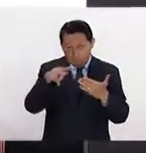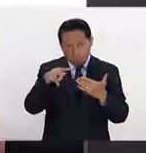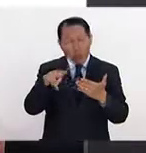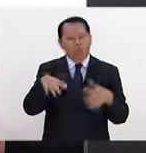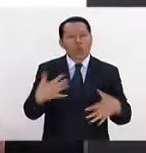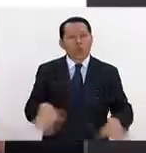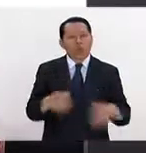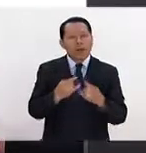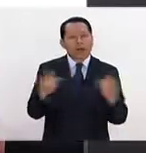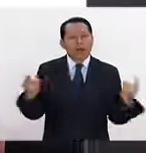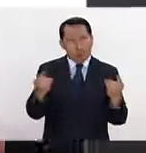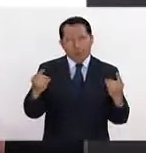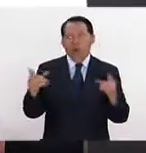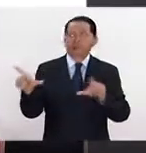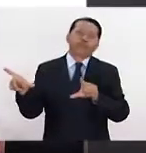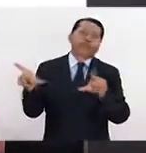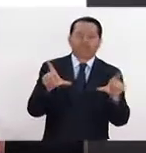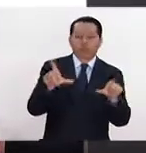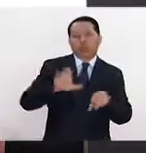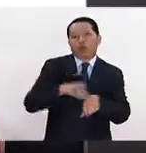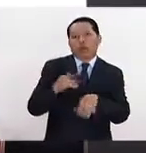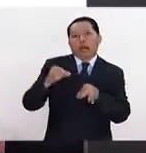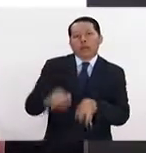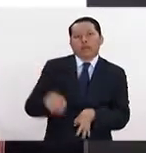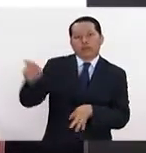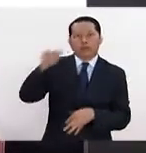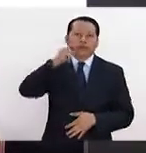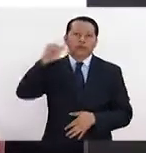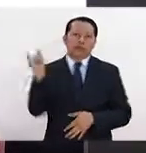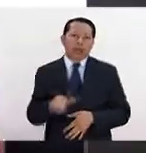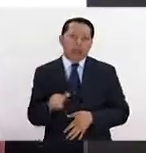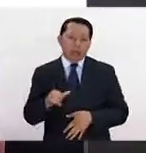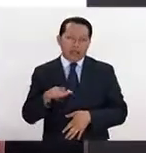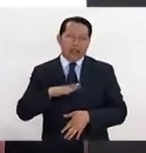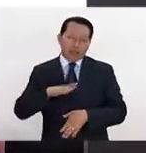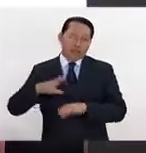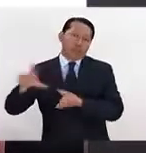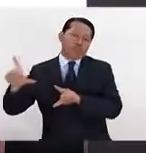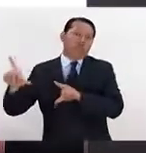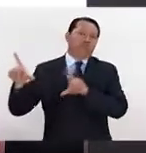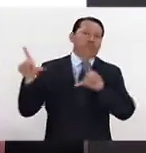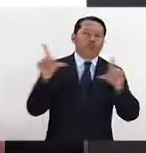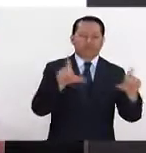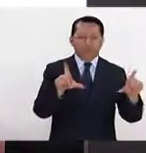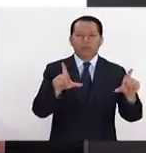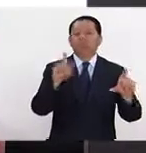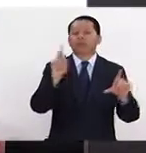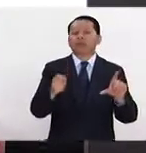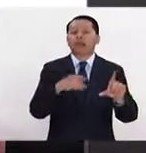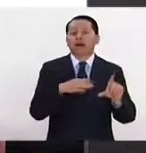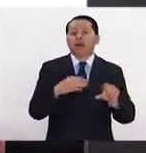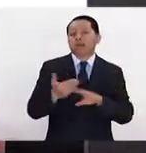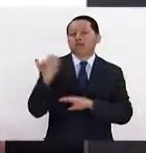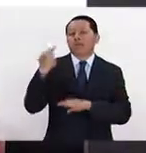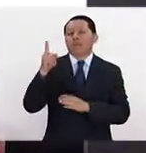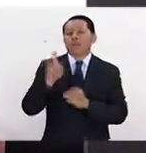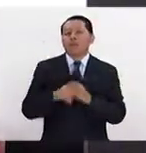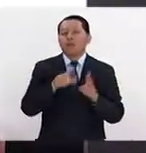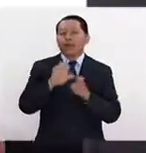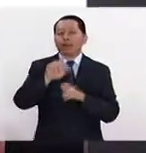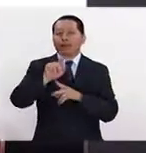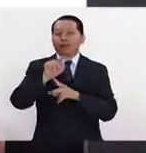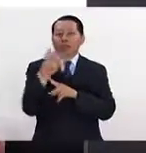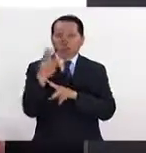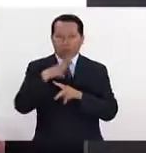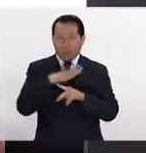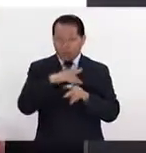que viene un cuadro de Caraballo de Italia a México y hay como antecedente que hubo en 1974 la